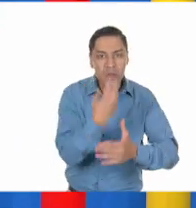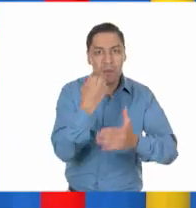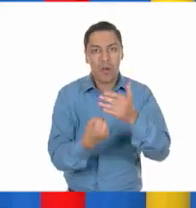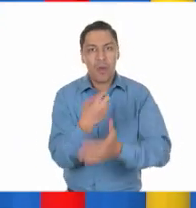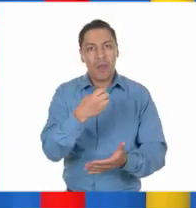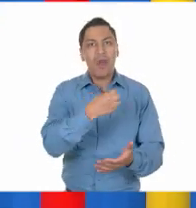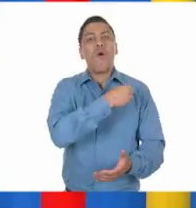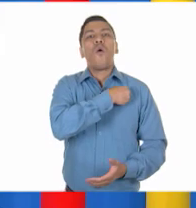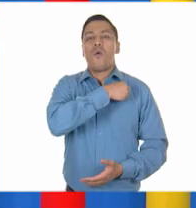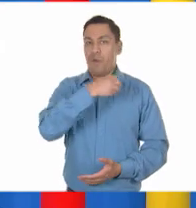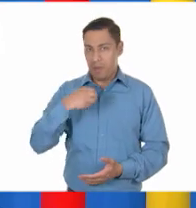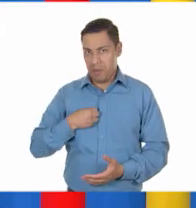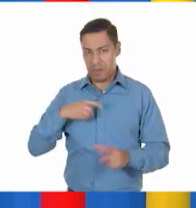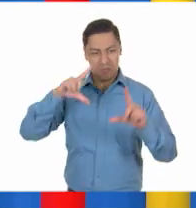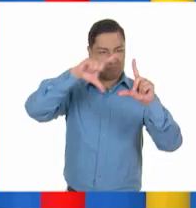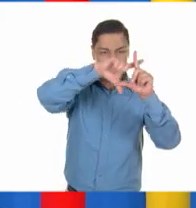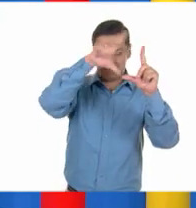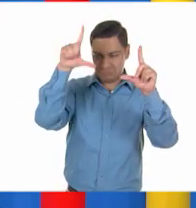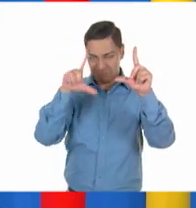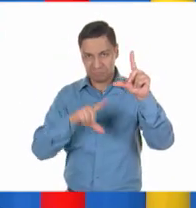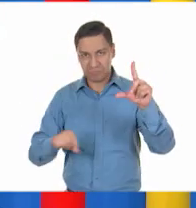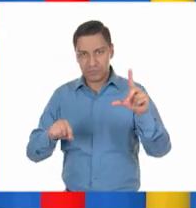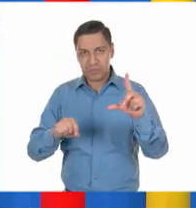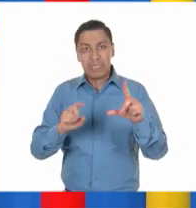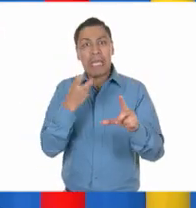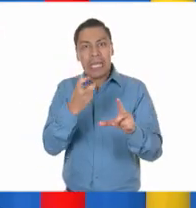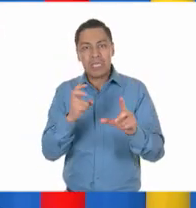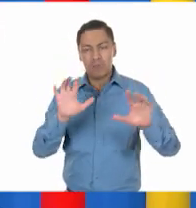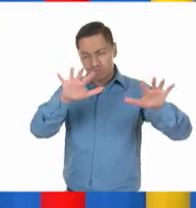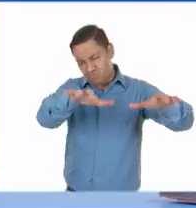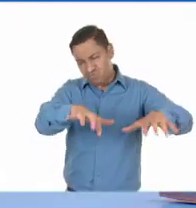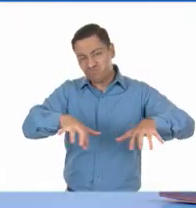Y entonces se convocó un congreso constituyente.